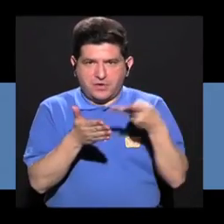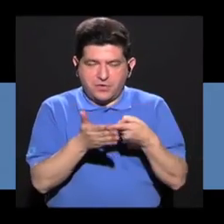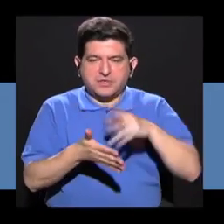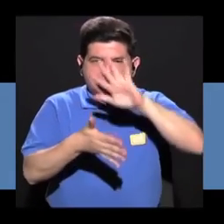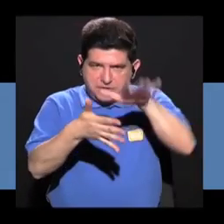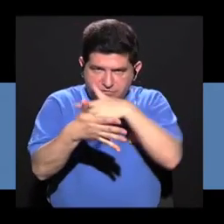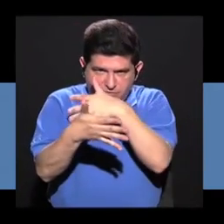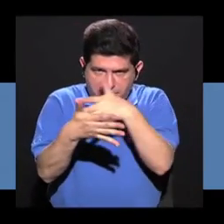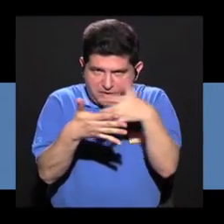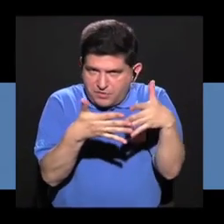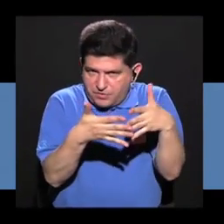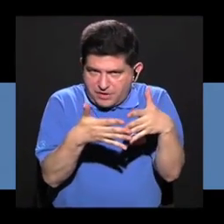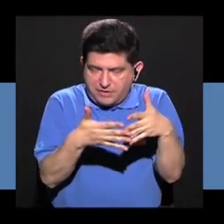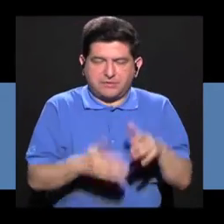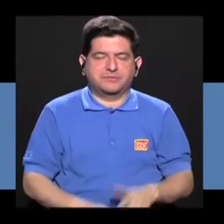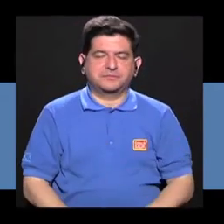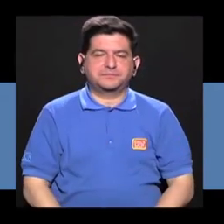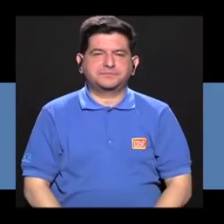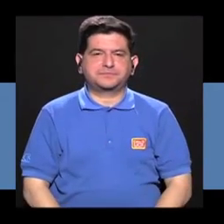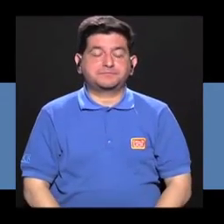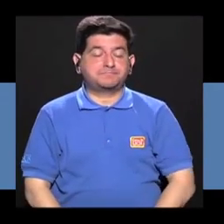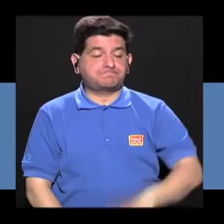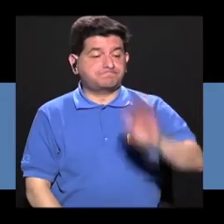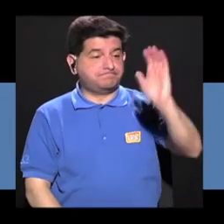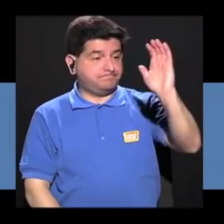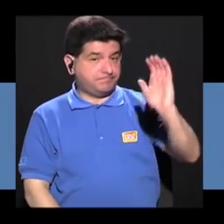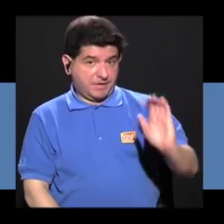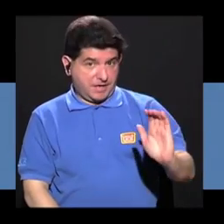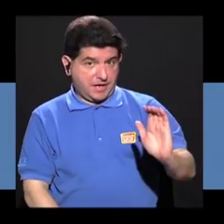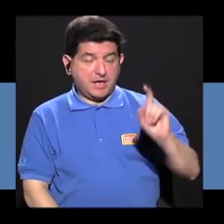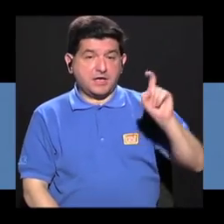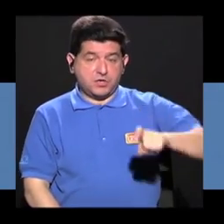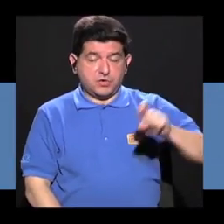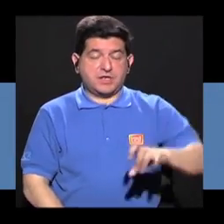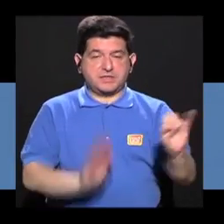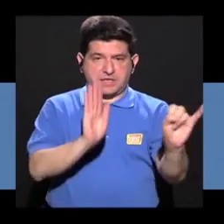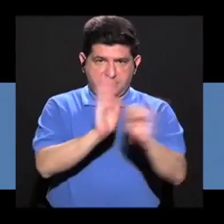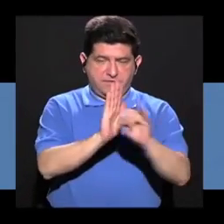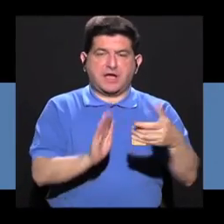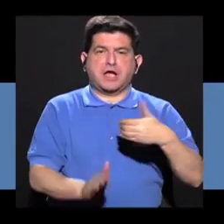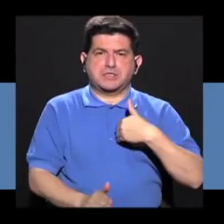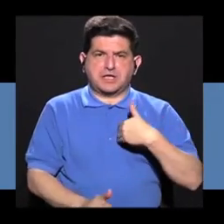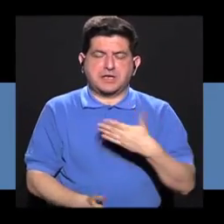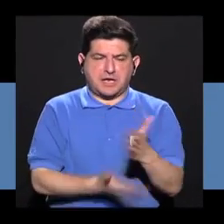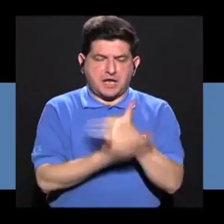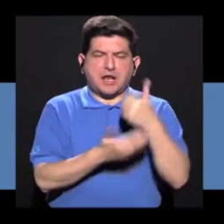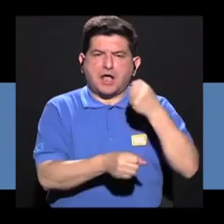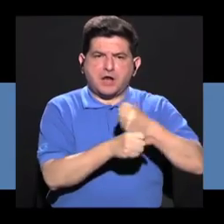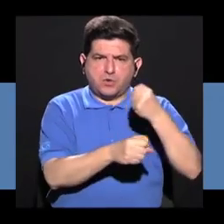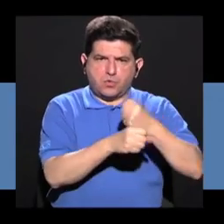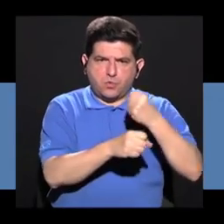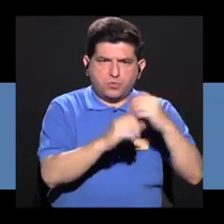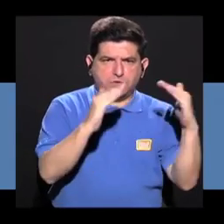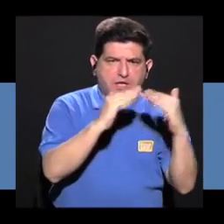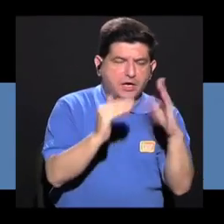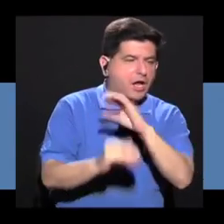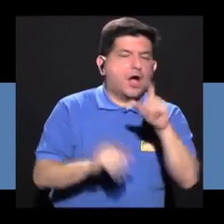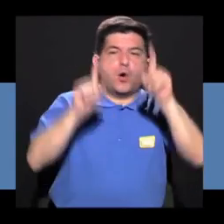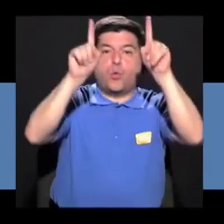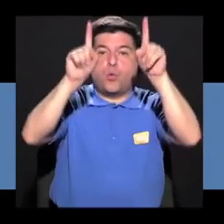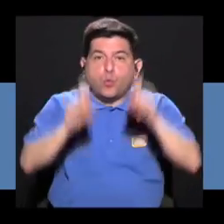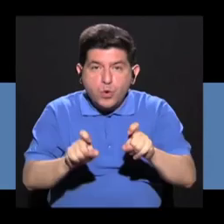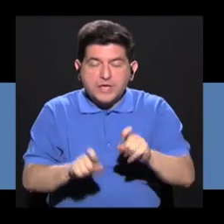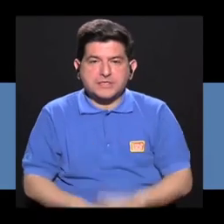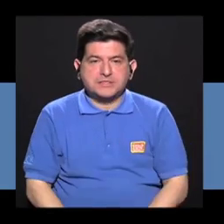recomendación es que, digamos, el niño debe identificar que si tiene alguna tarea o hay algún quiz,